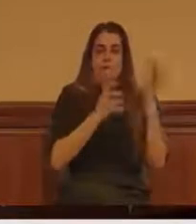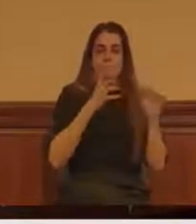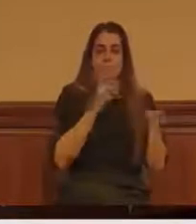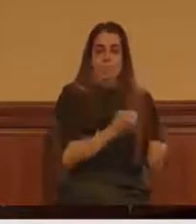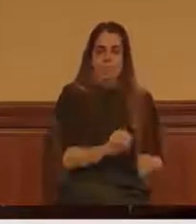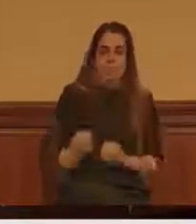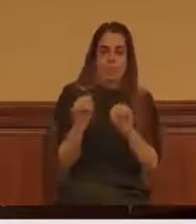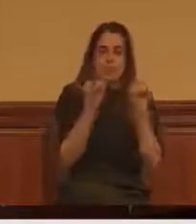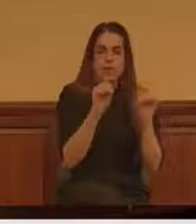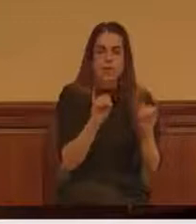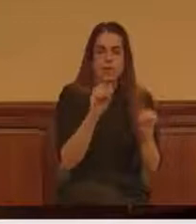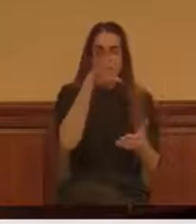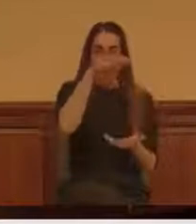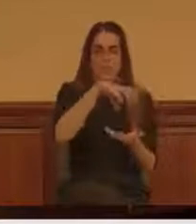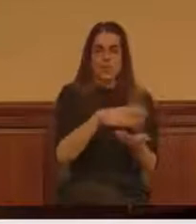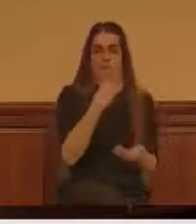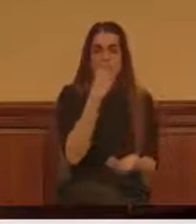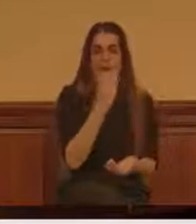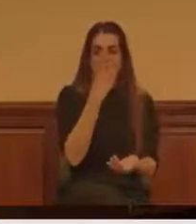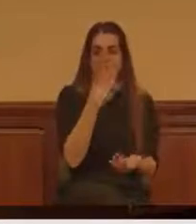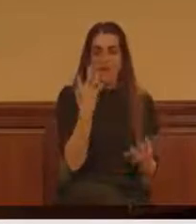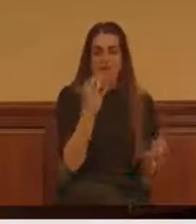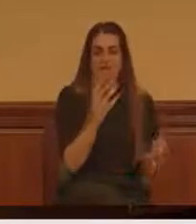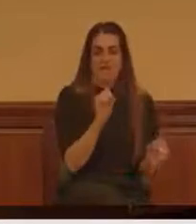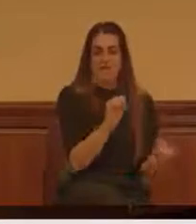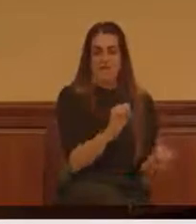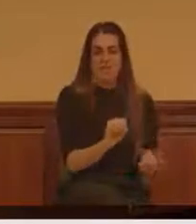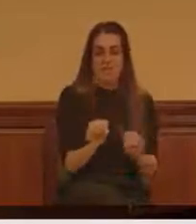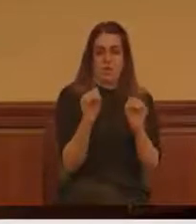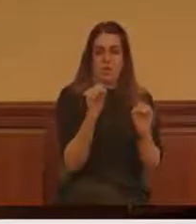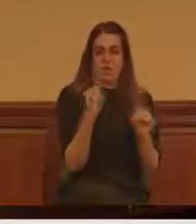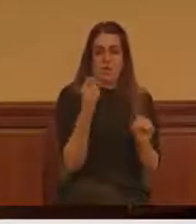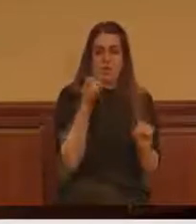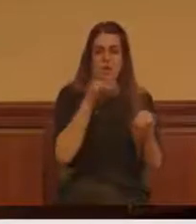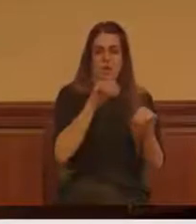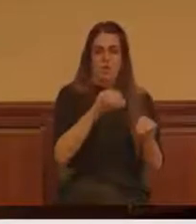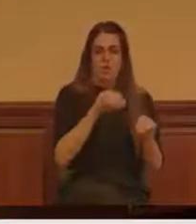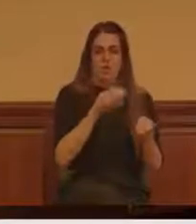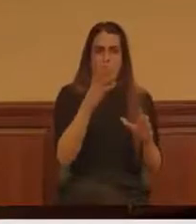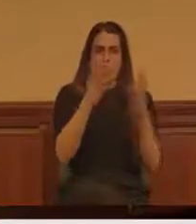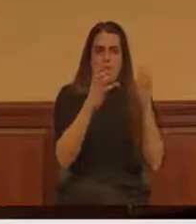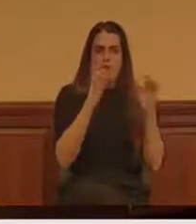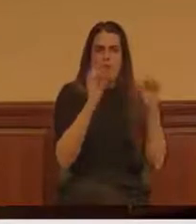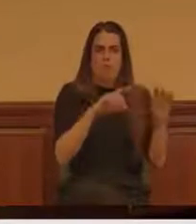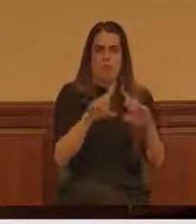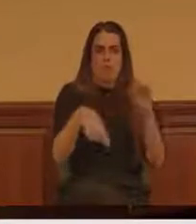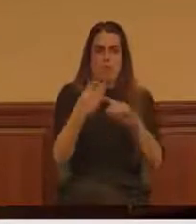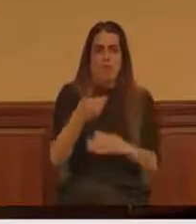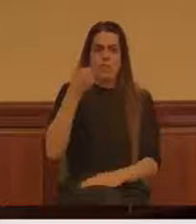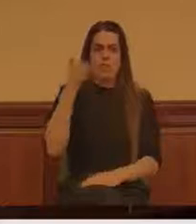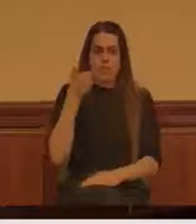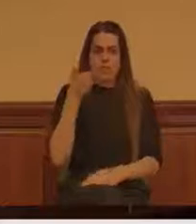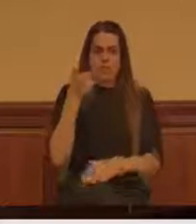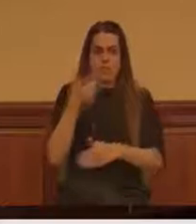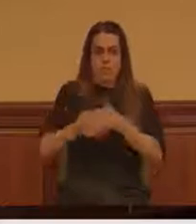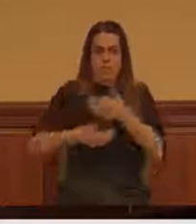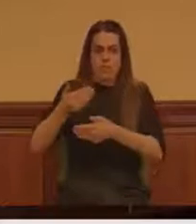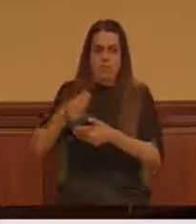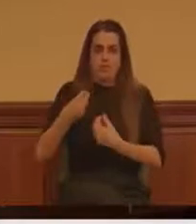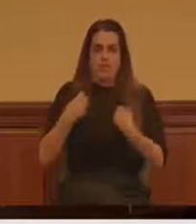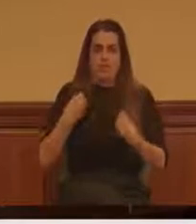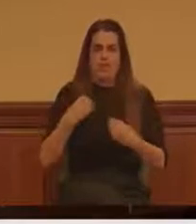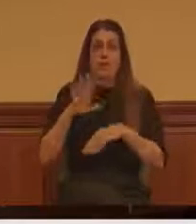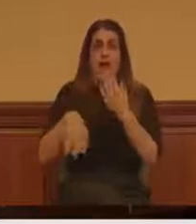mejoras en la perrera para que los animales abandonados vivieran dignamente, y todo ello hasta que se pudiera construir